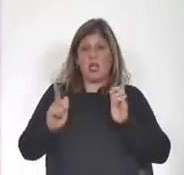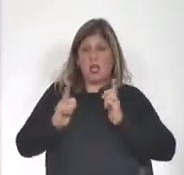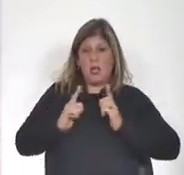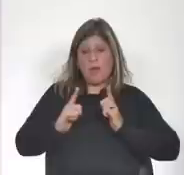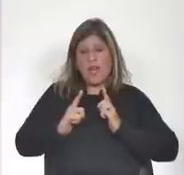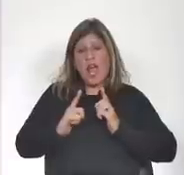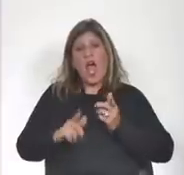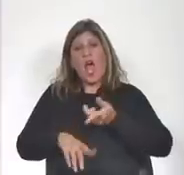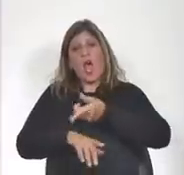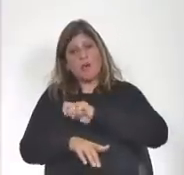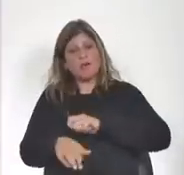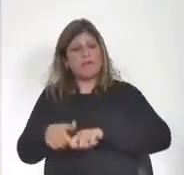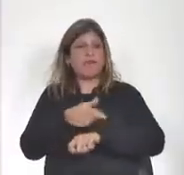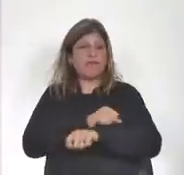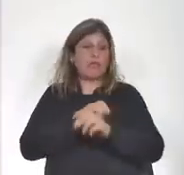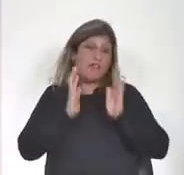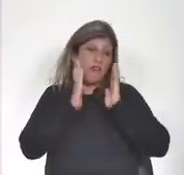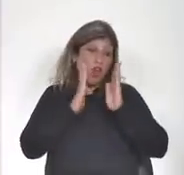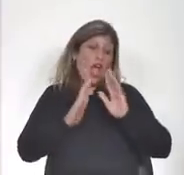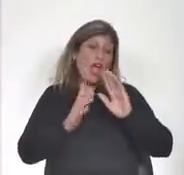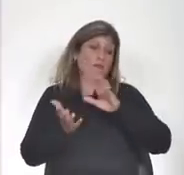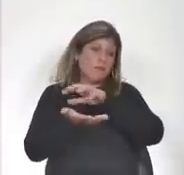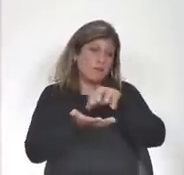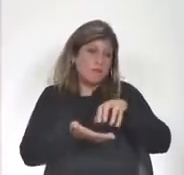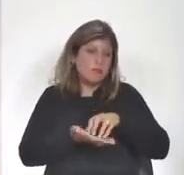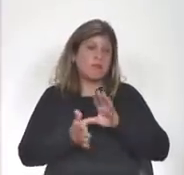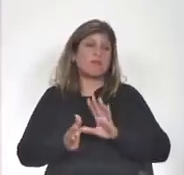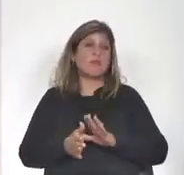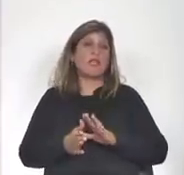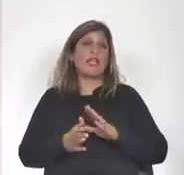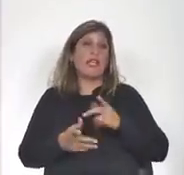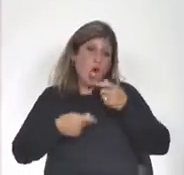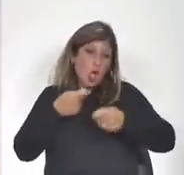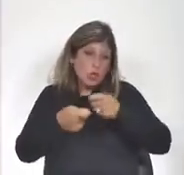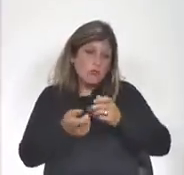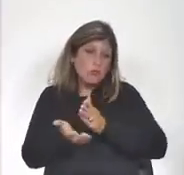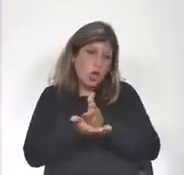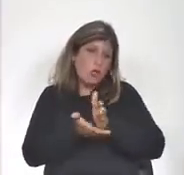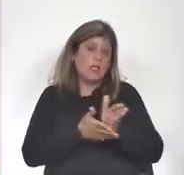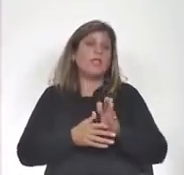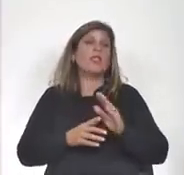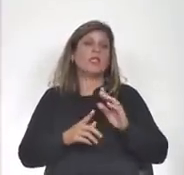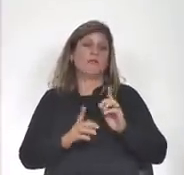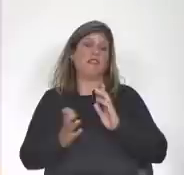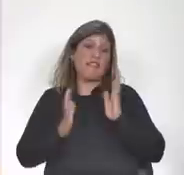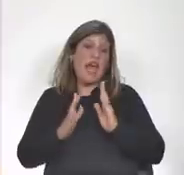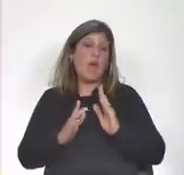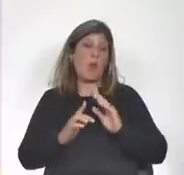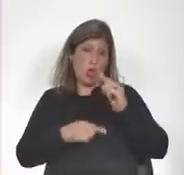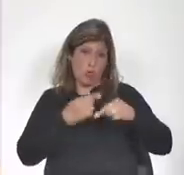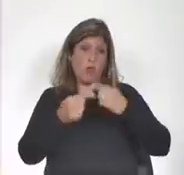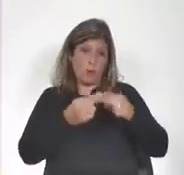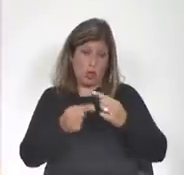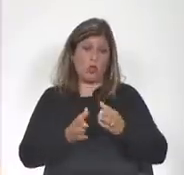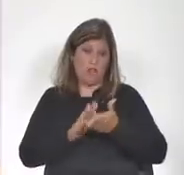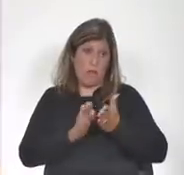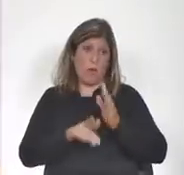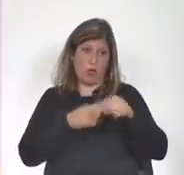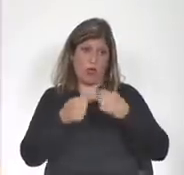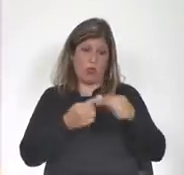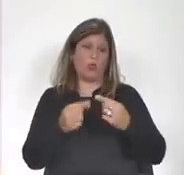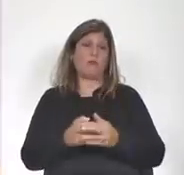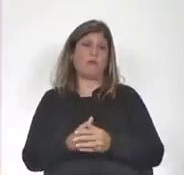esfuerzos por poner los ejes en otros lugares tratamos de contribuir y vamos a seguir tratando de contribuir tratando de contribuir